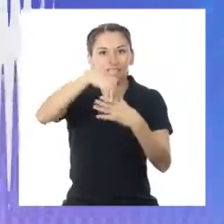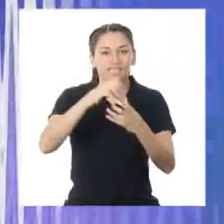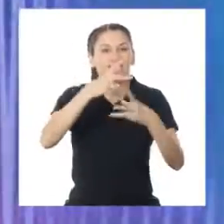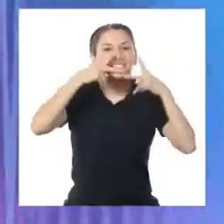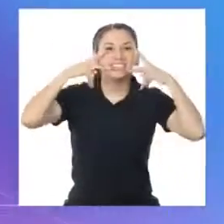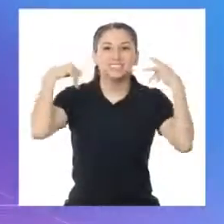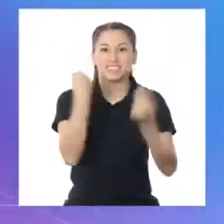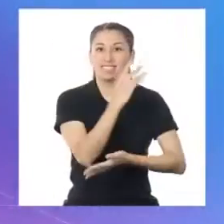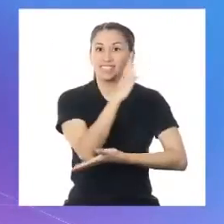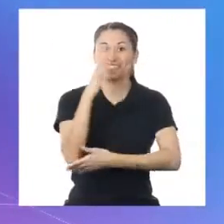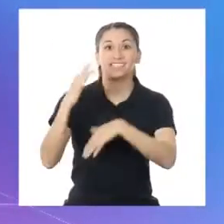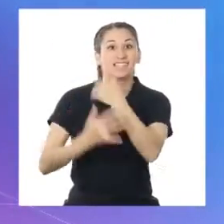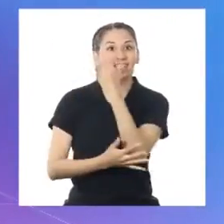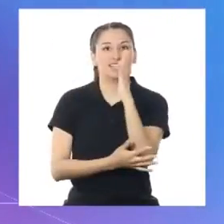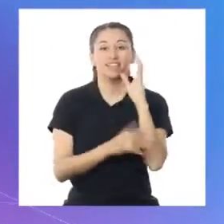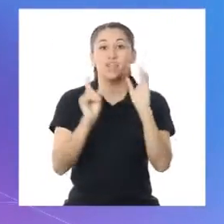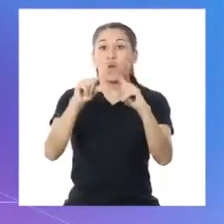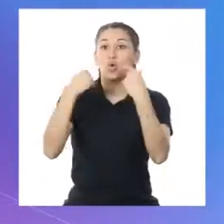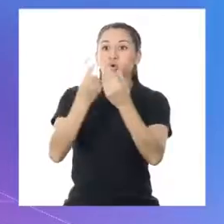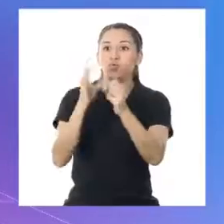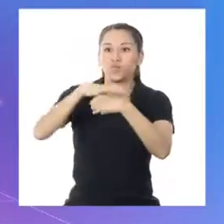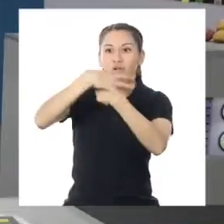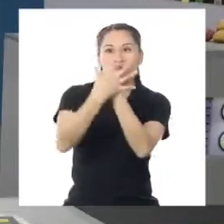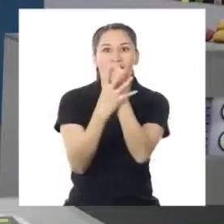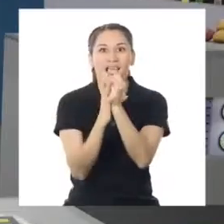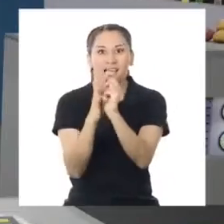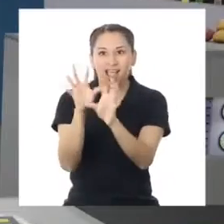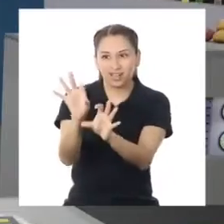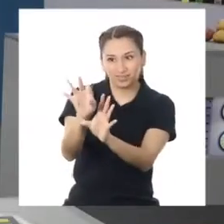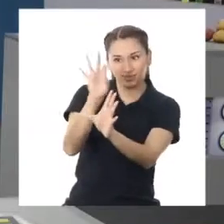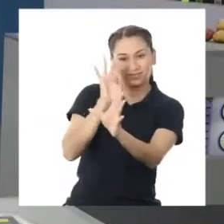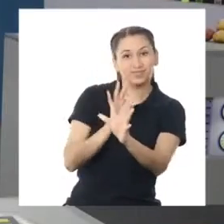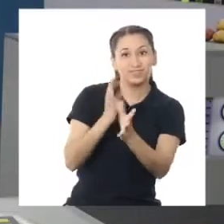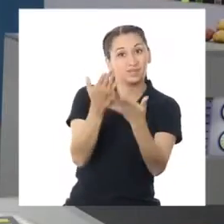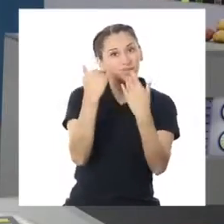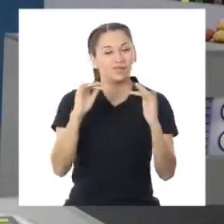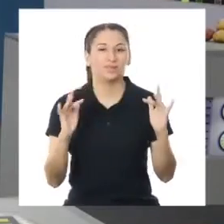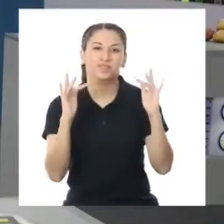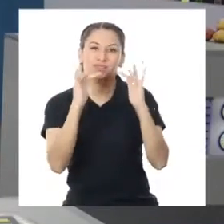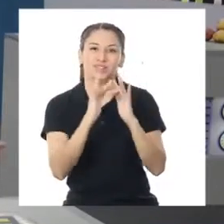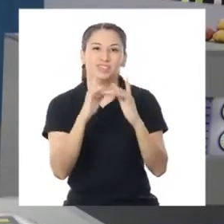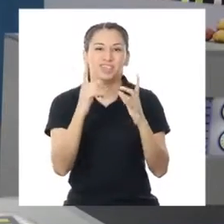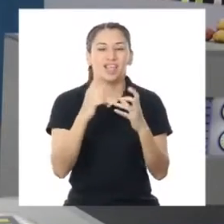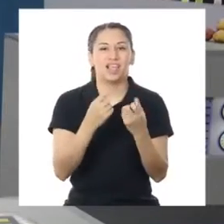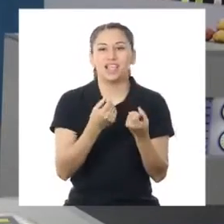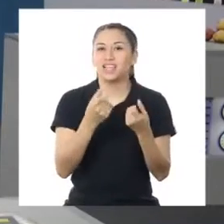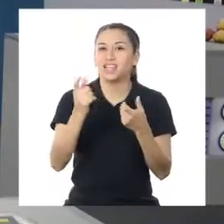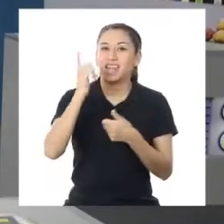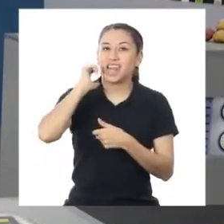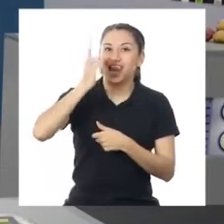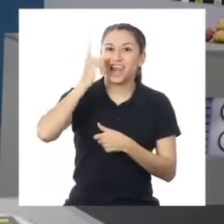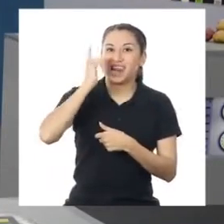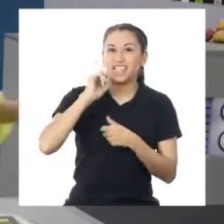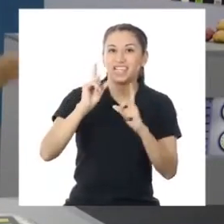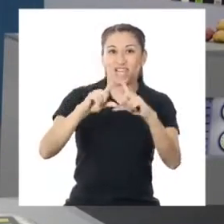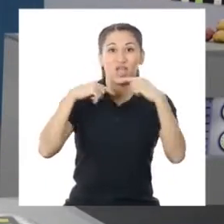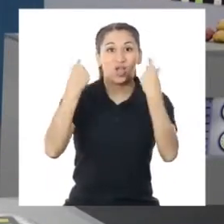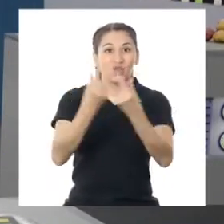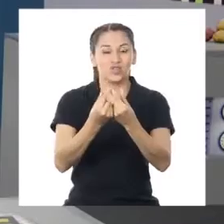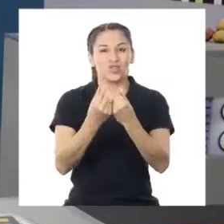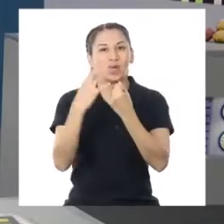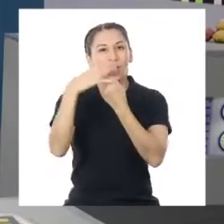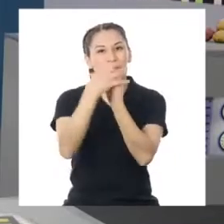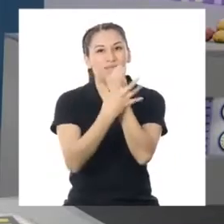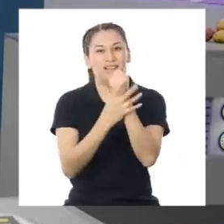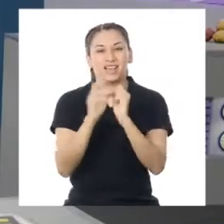El equipo armadillo ha sido convocado. ¡Vamos a conectarnos con la super lidereza del equipo